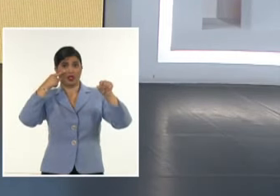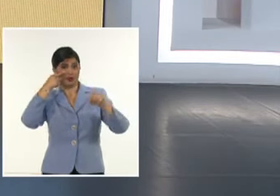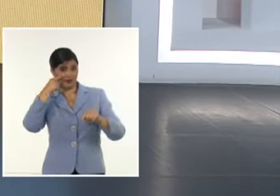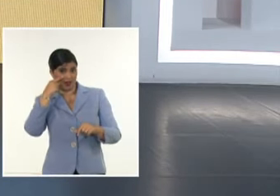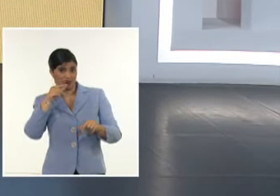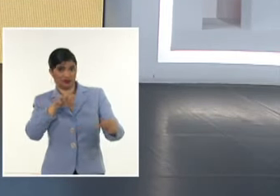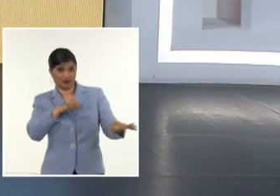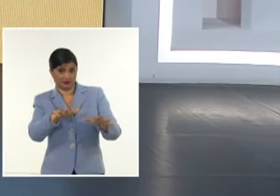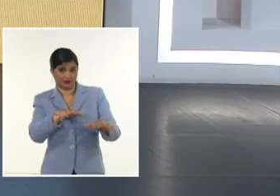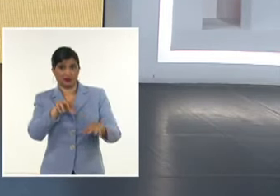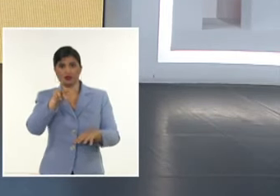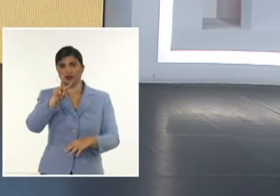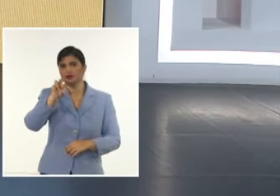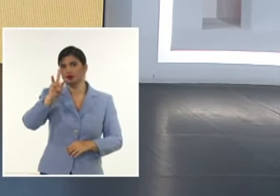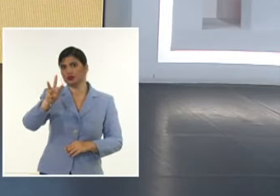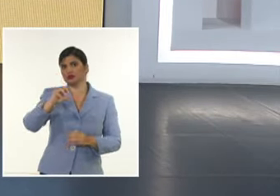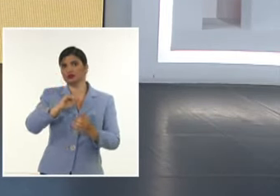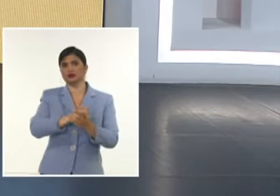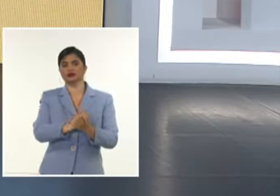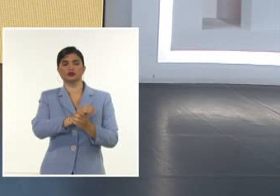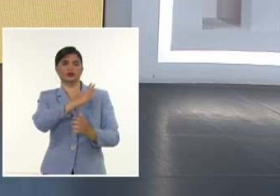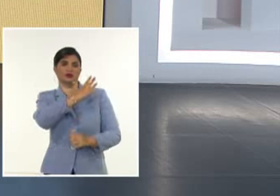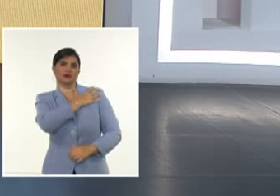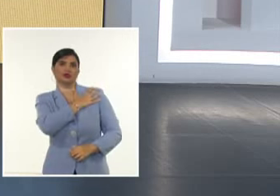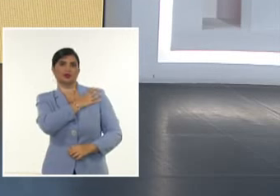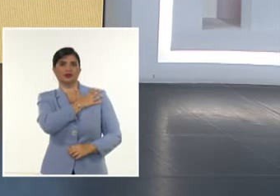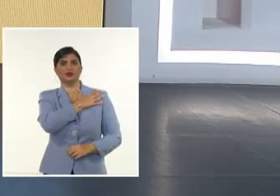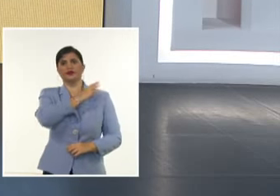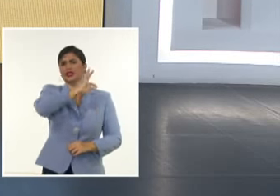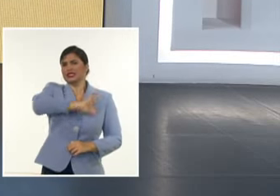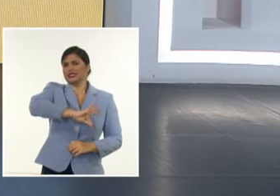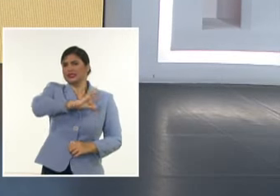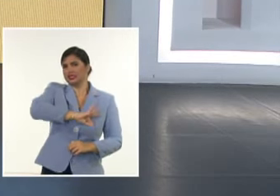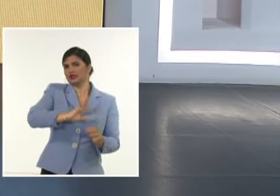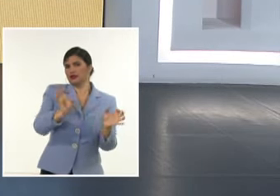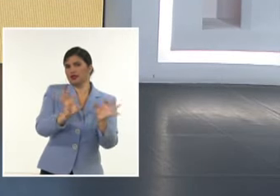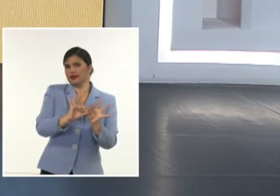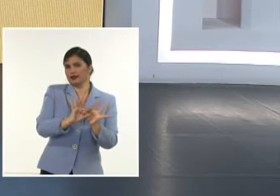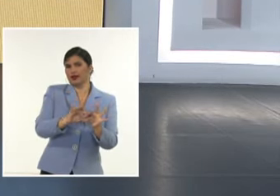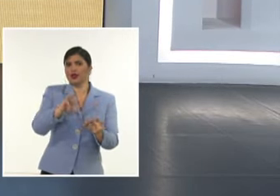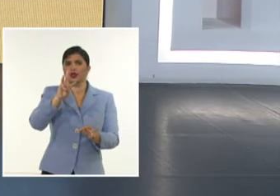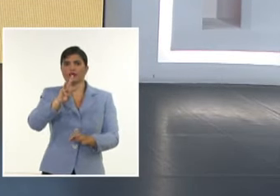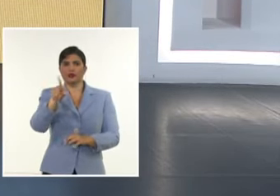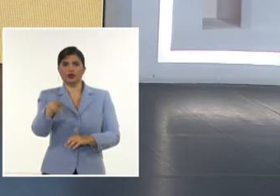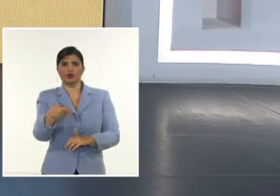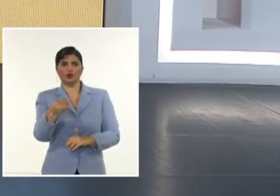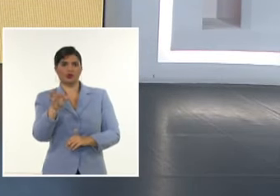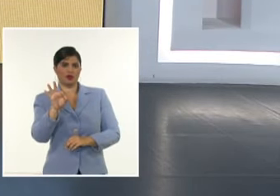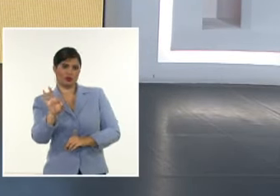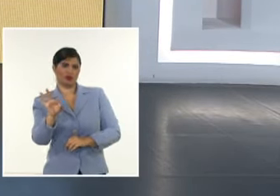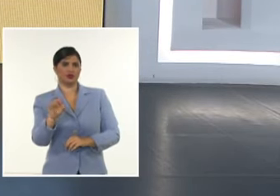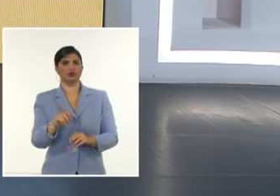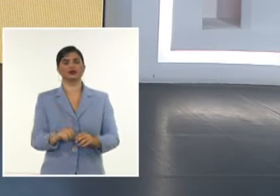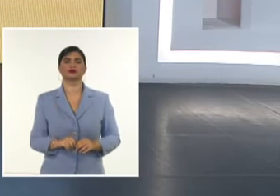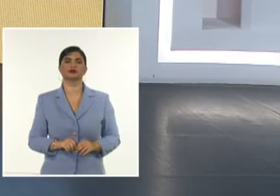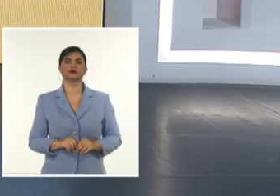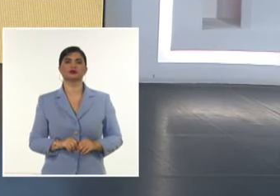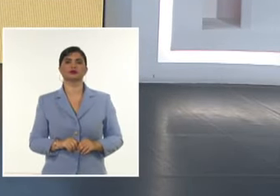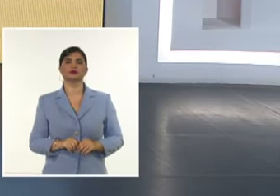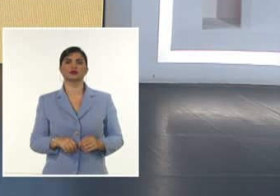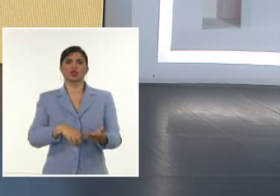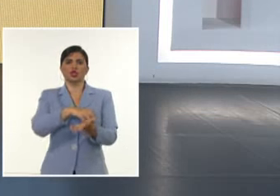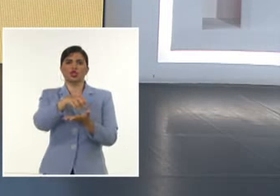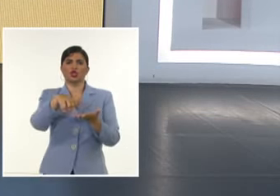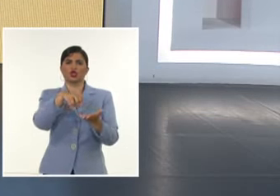23 de marzo Con una magnitud de 3,8 y ubicado a 40 kilómetros al sur de Caimanera En la